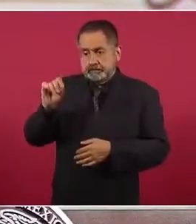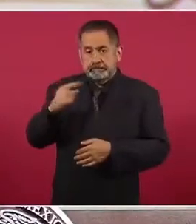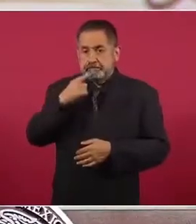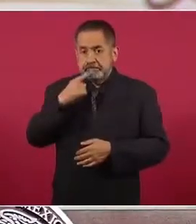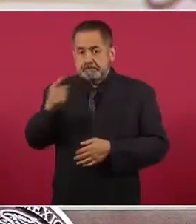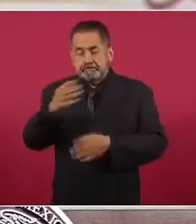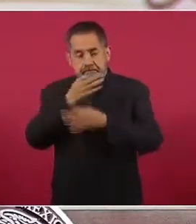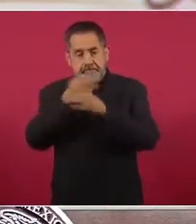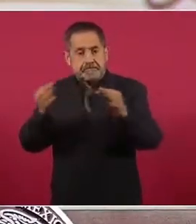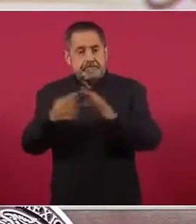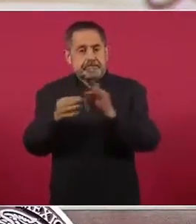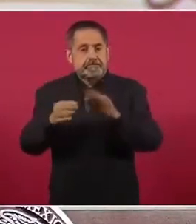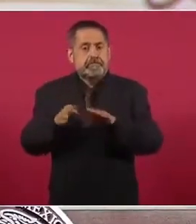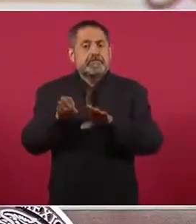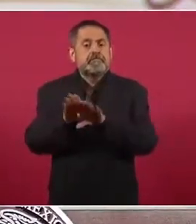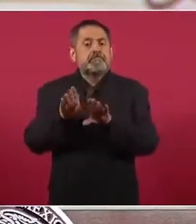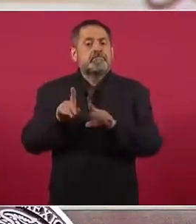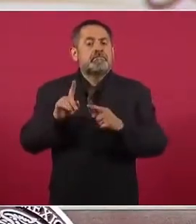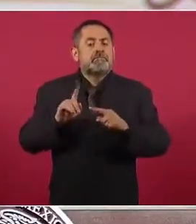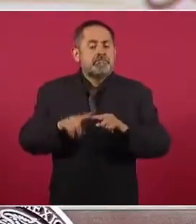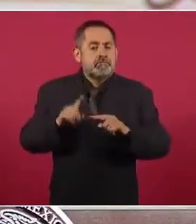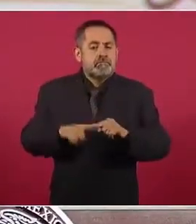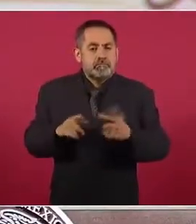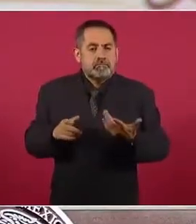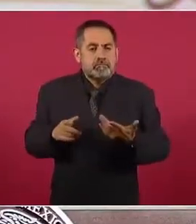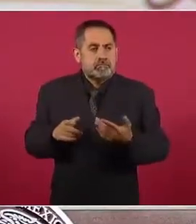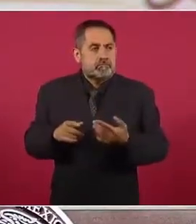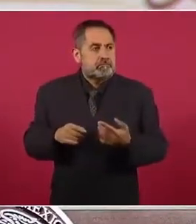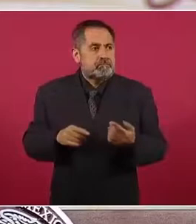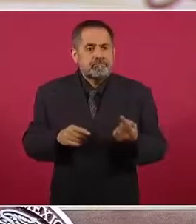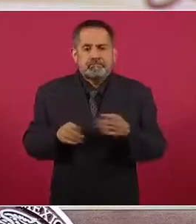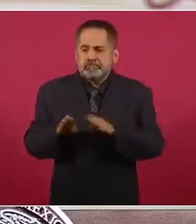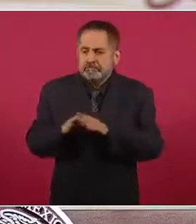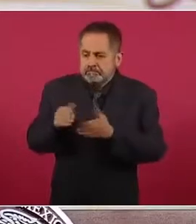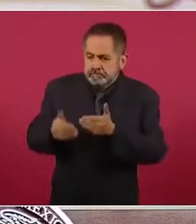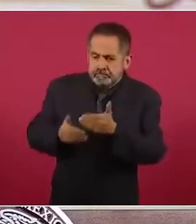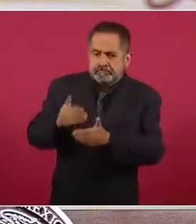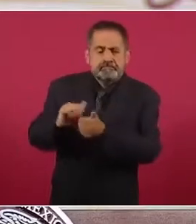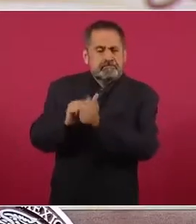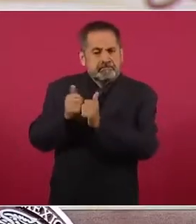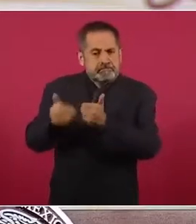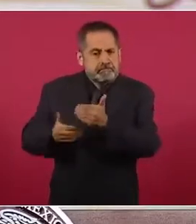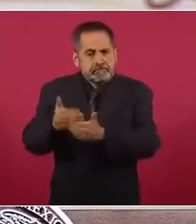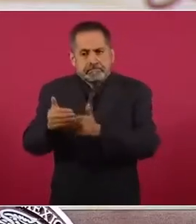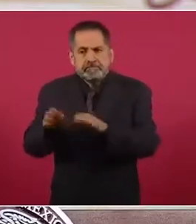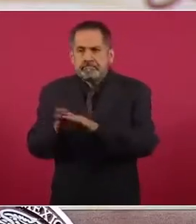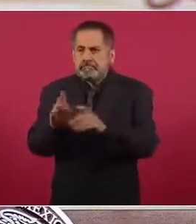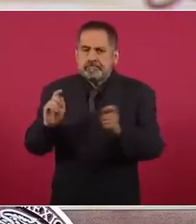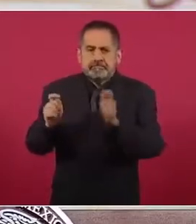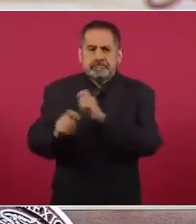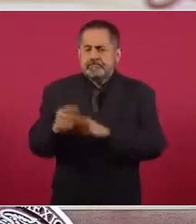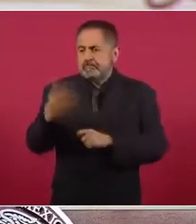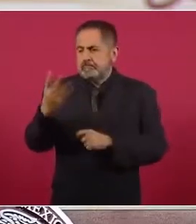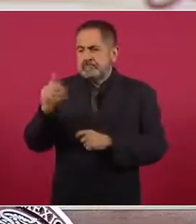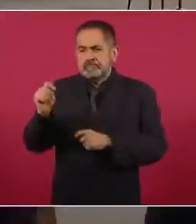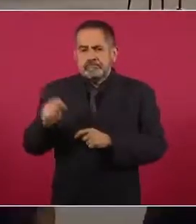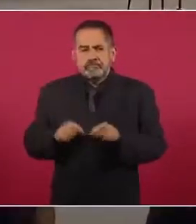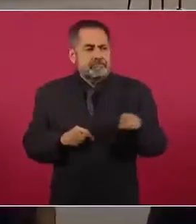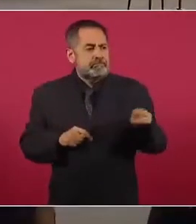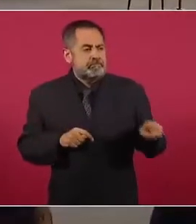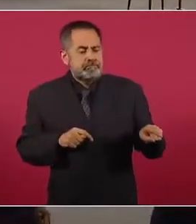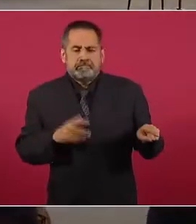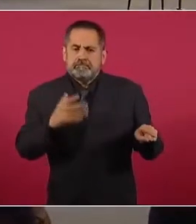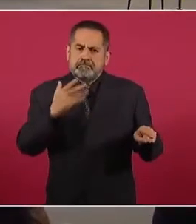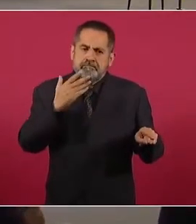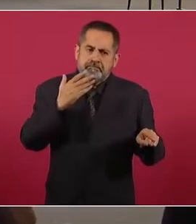una forma en la que se mide el avance de su gobierno y los cambios generados por la 4T son las benditas redes